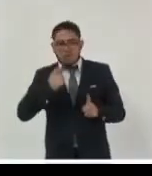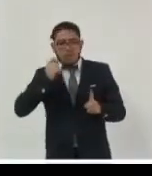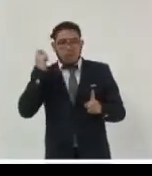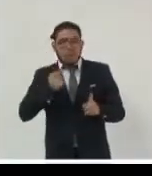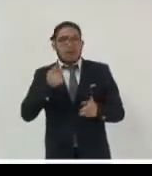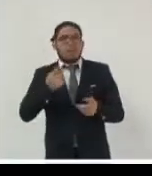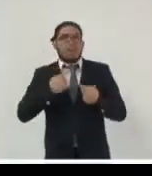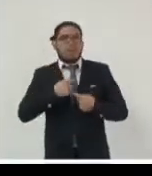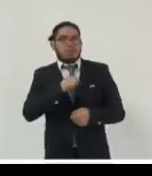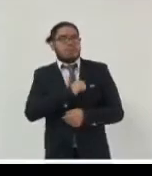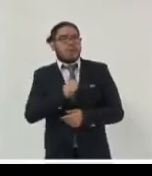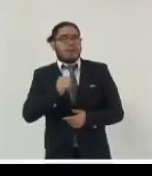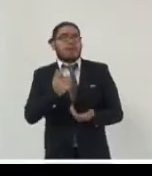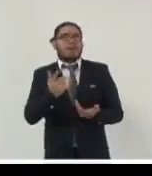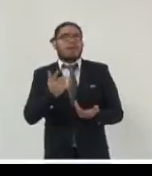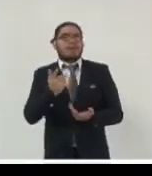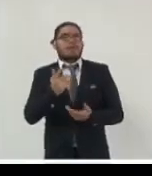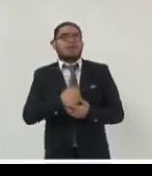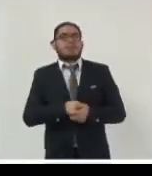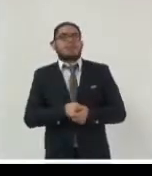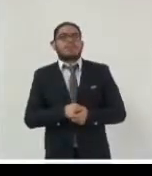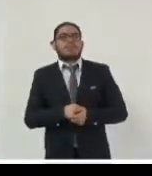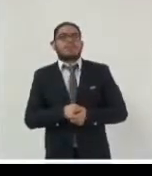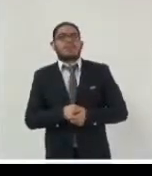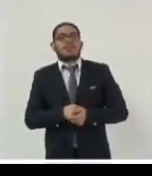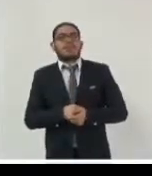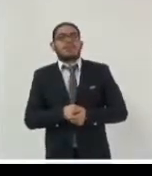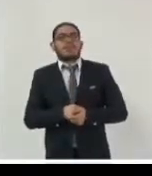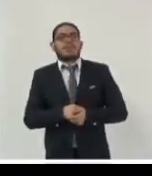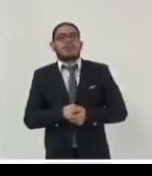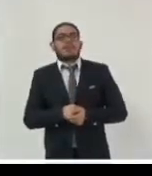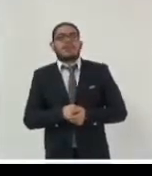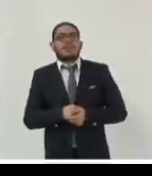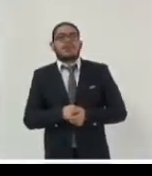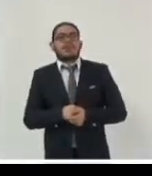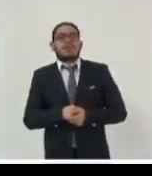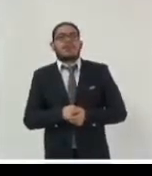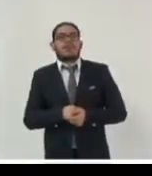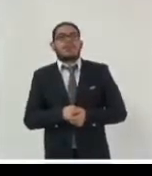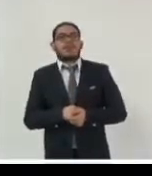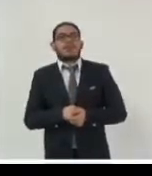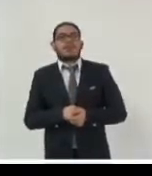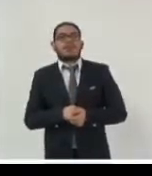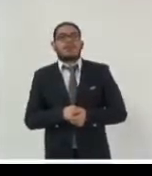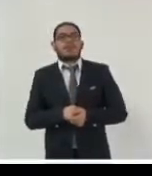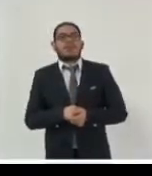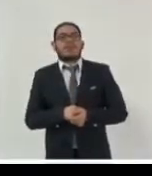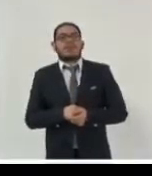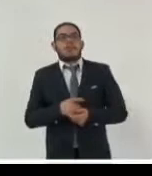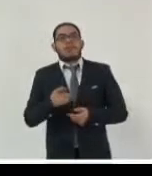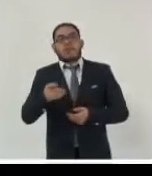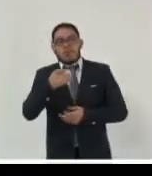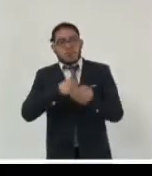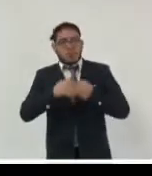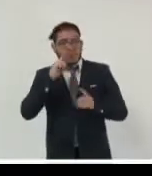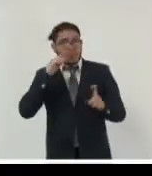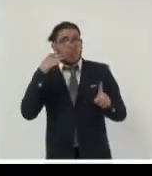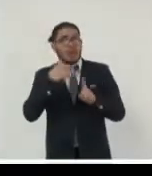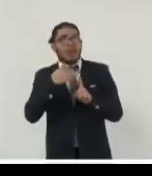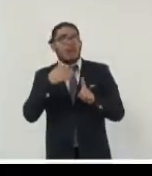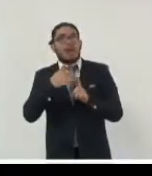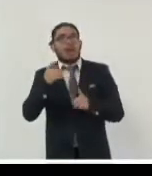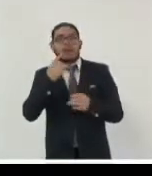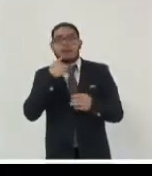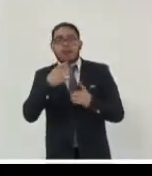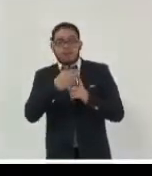actualmente activísticamente somos en intensidad hasta esclavos de la tiranía del pdf asomamos todo en